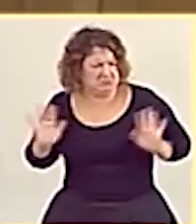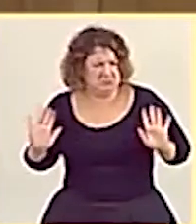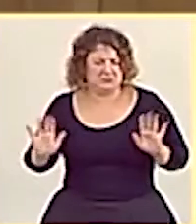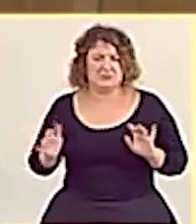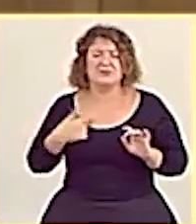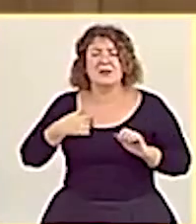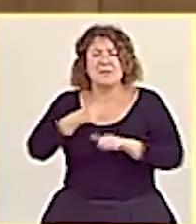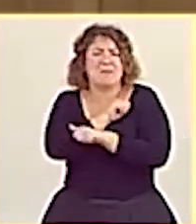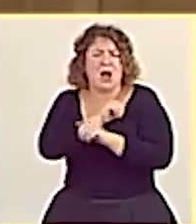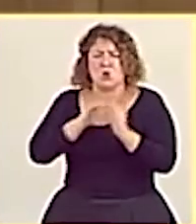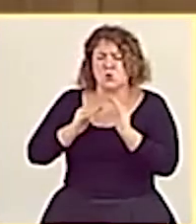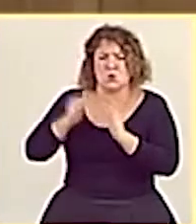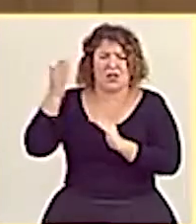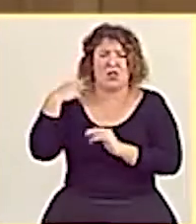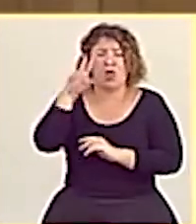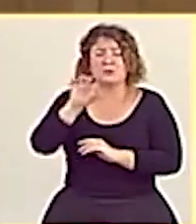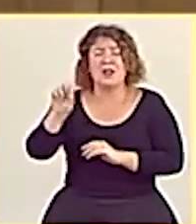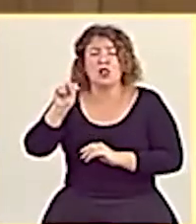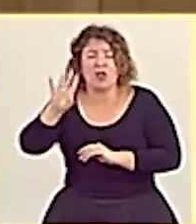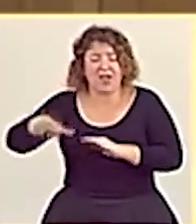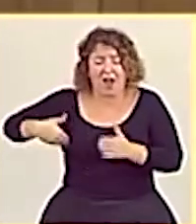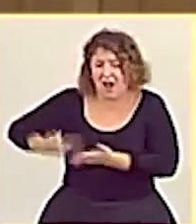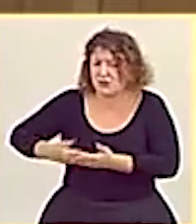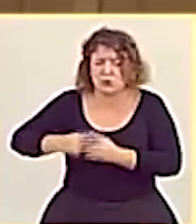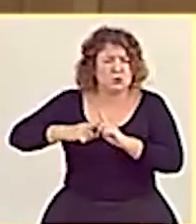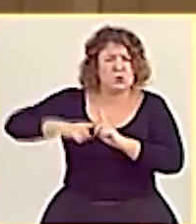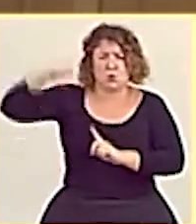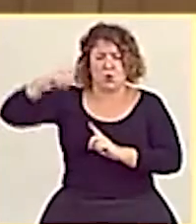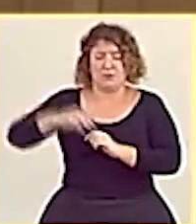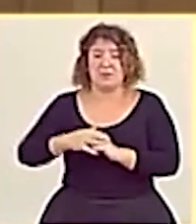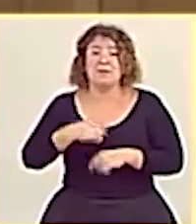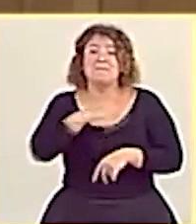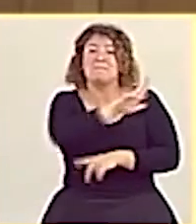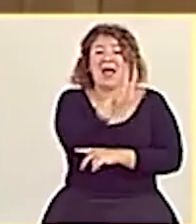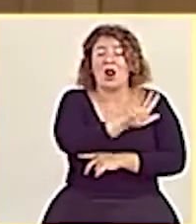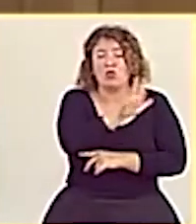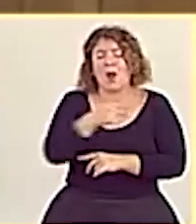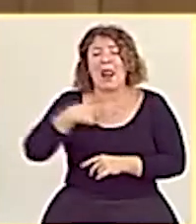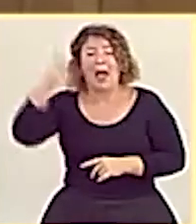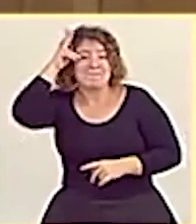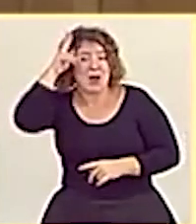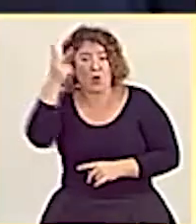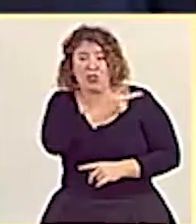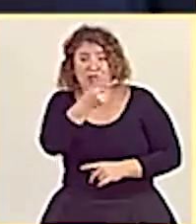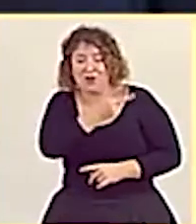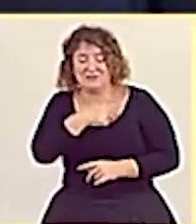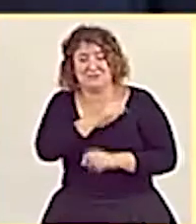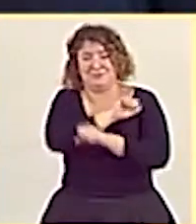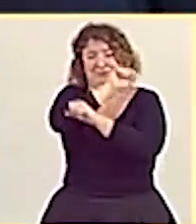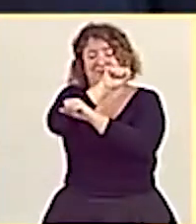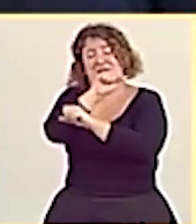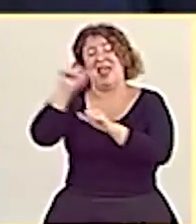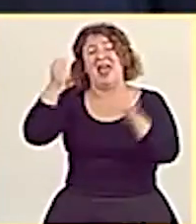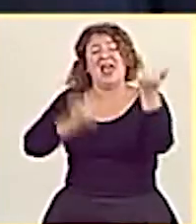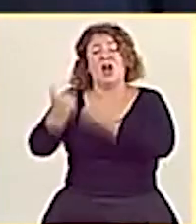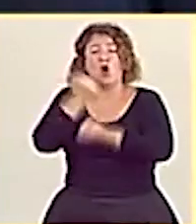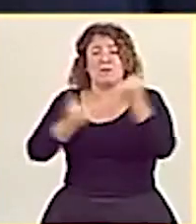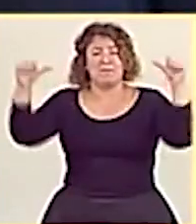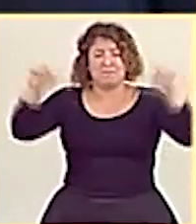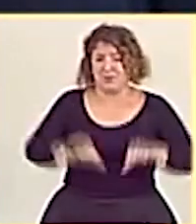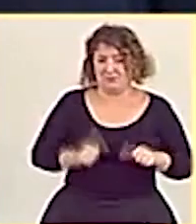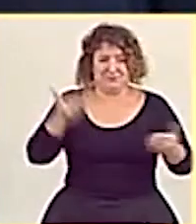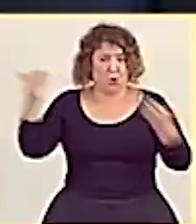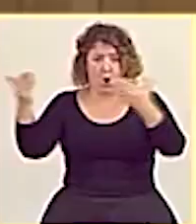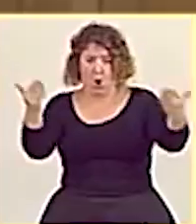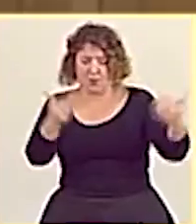subida de paro desde enero del 2012. Solo Venezuela y Perú presentan un desplome económico mayor que España. Y según la OCDE,